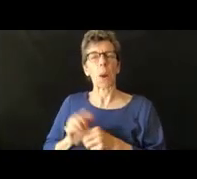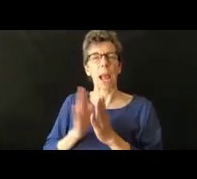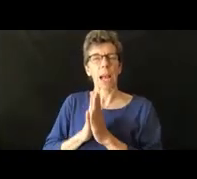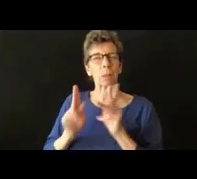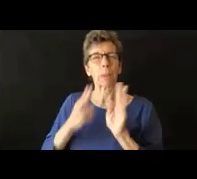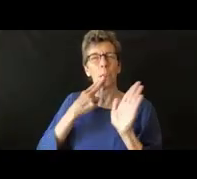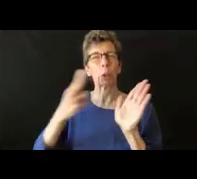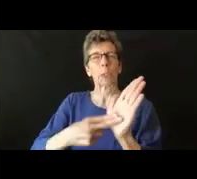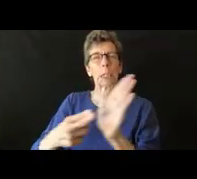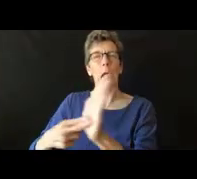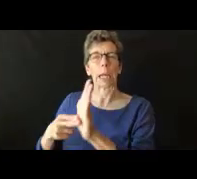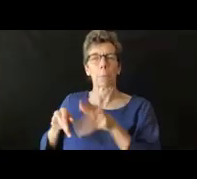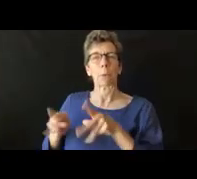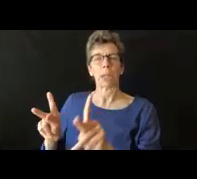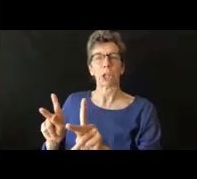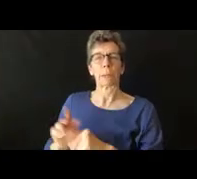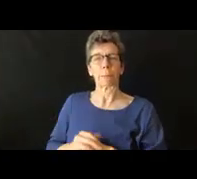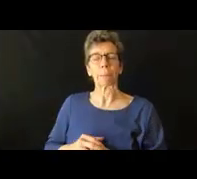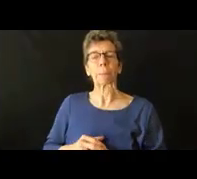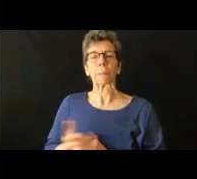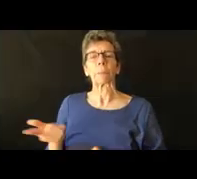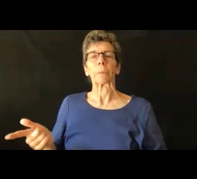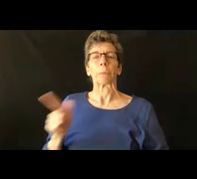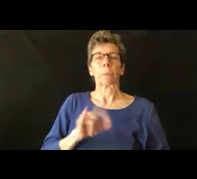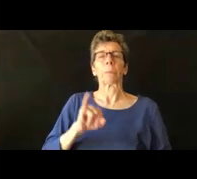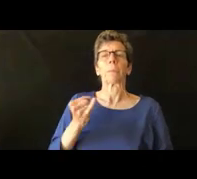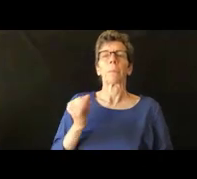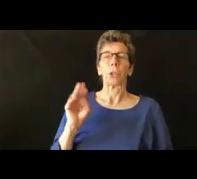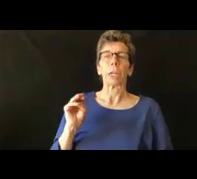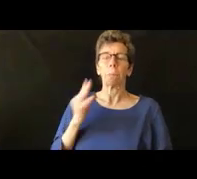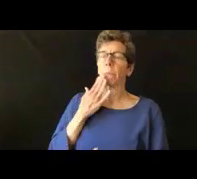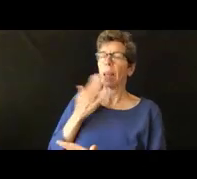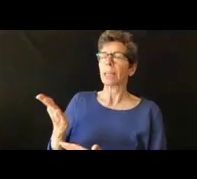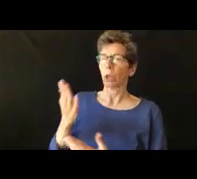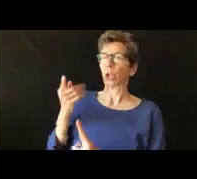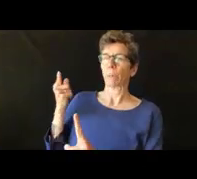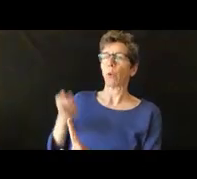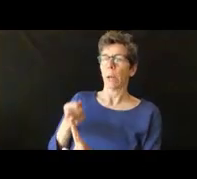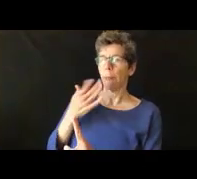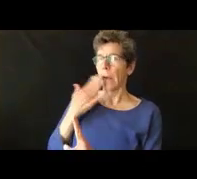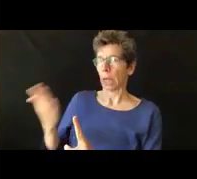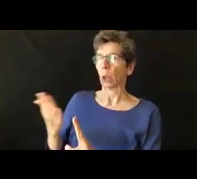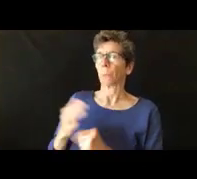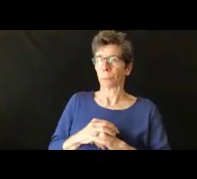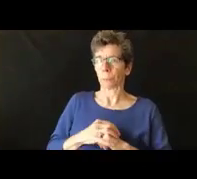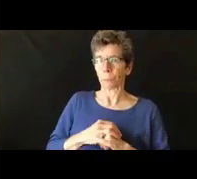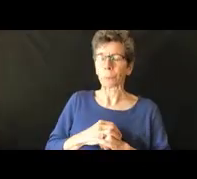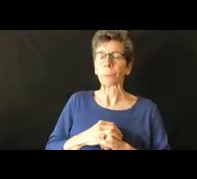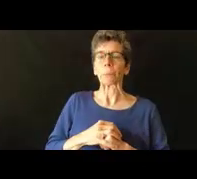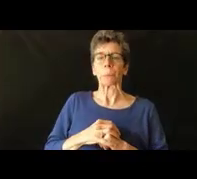gracias y yo creo que con eso son puntos importantes y asegurarnos de que tengamos la autorización